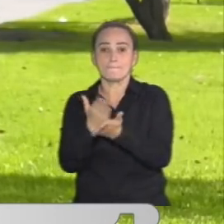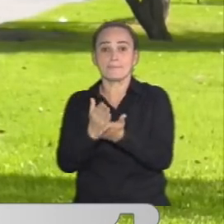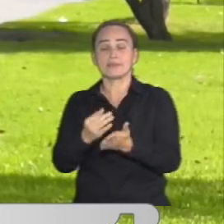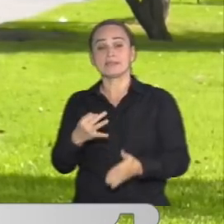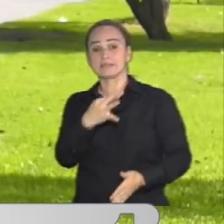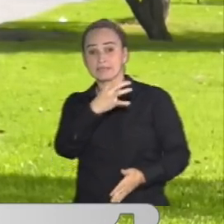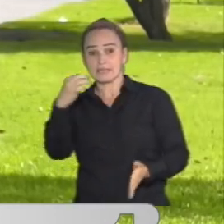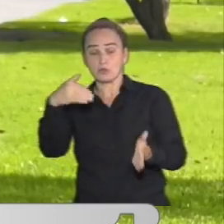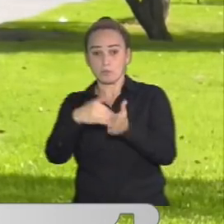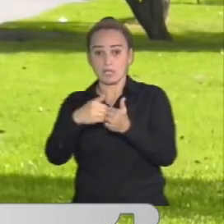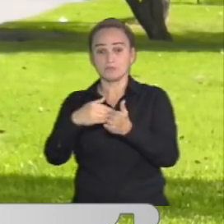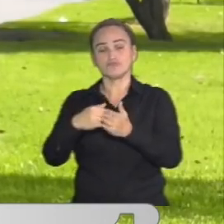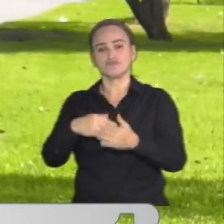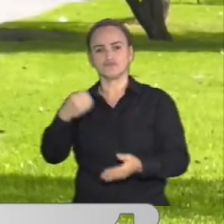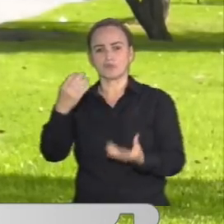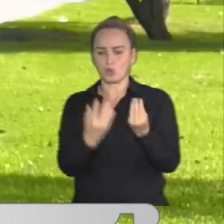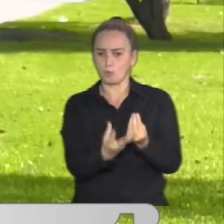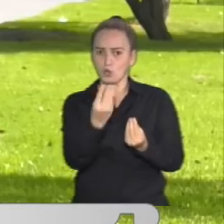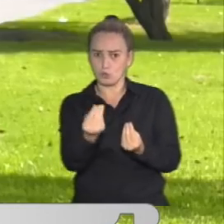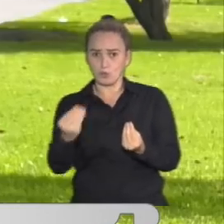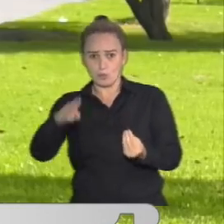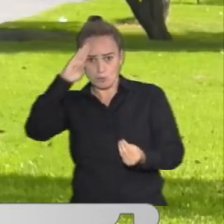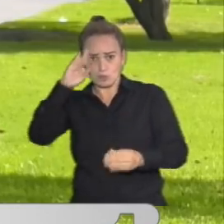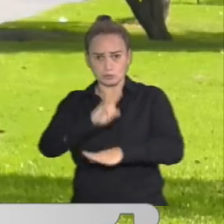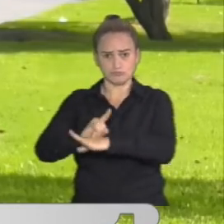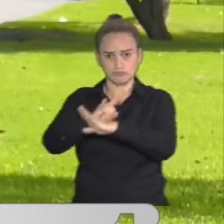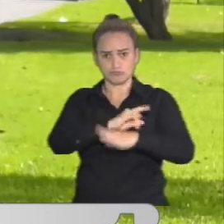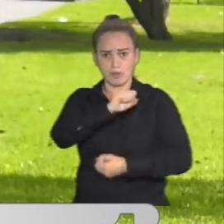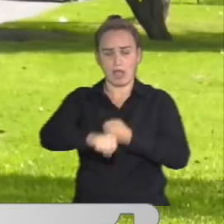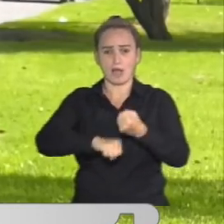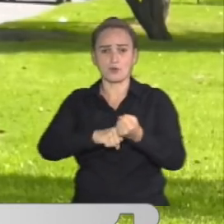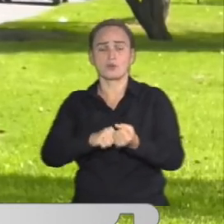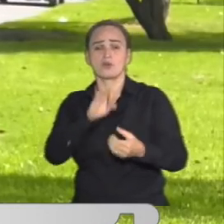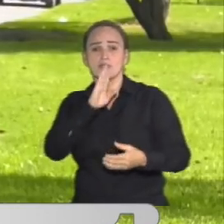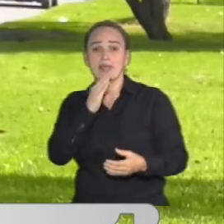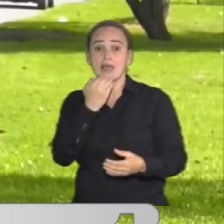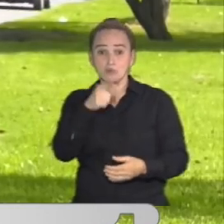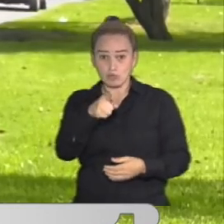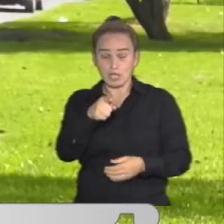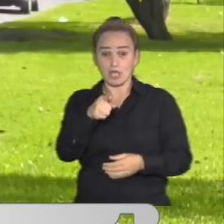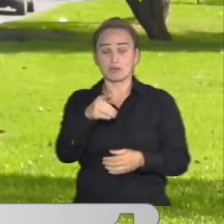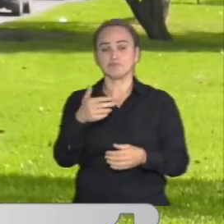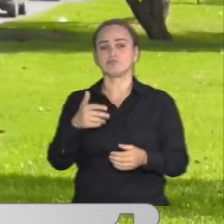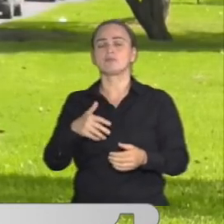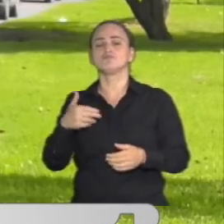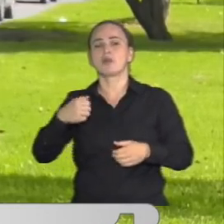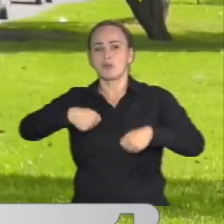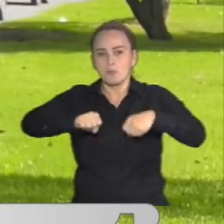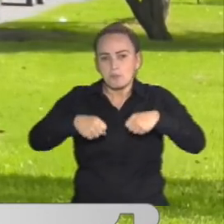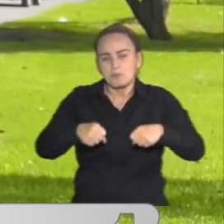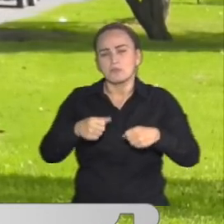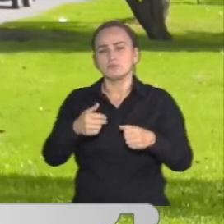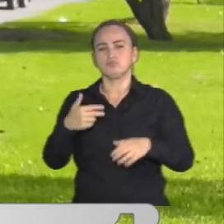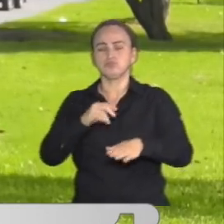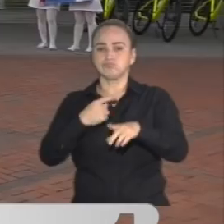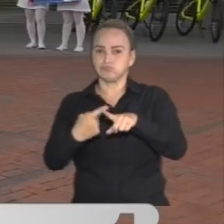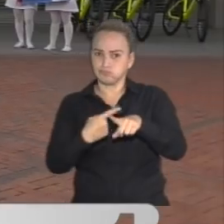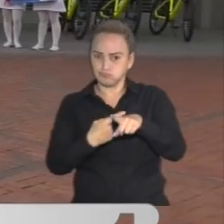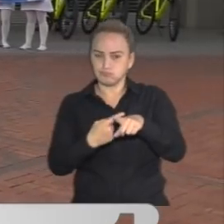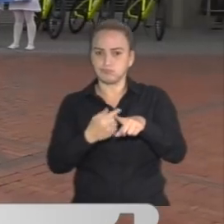policías de diferentes especialidades estarán a cargo de los viajeros, de todas las personas que usan este transporte masivo.